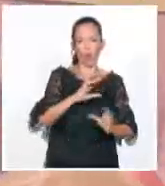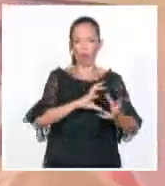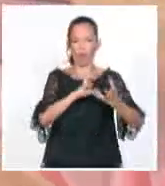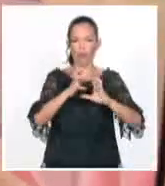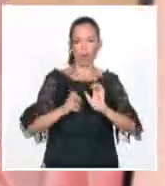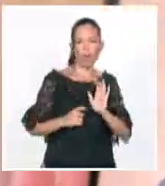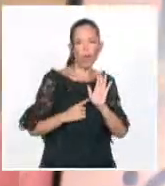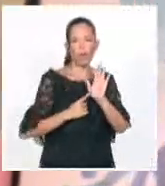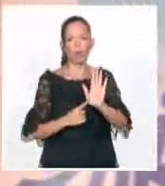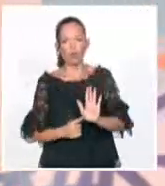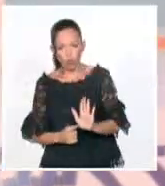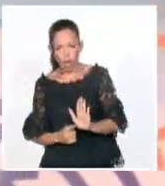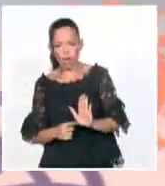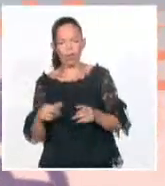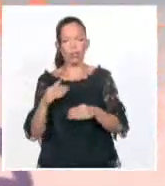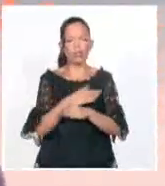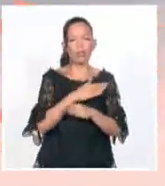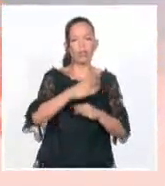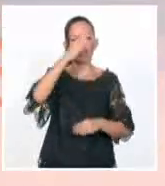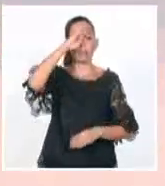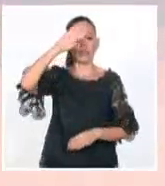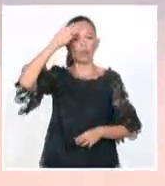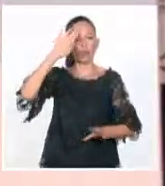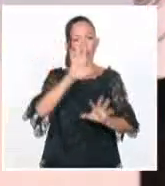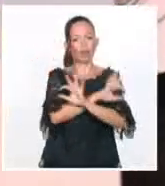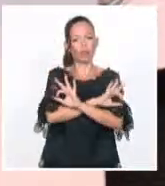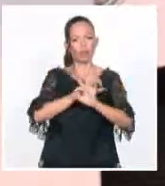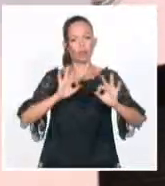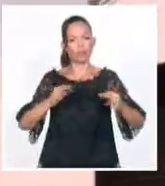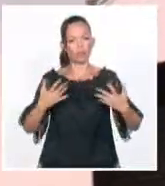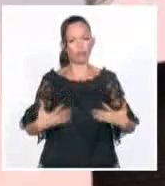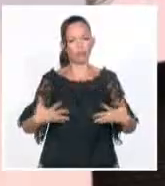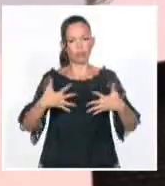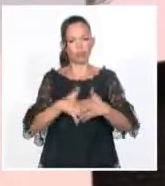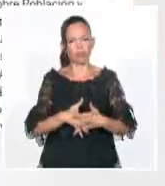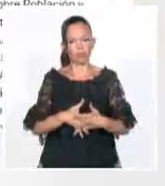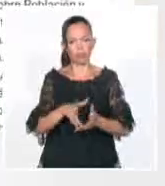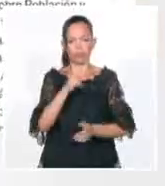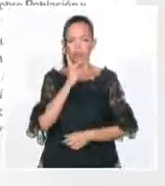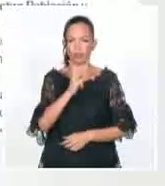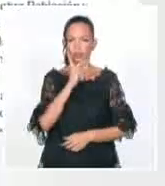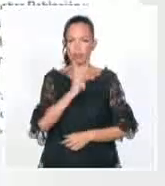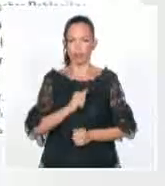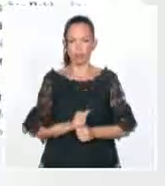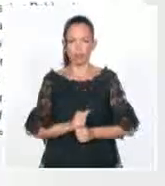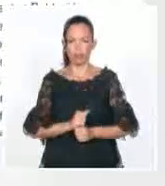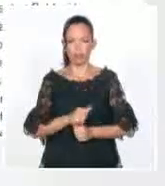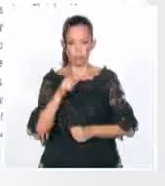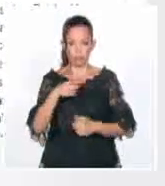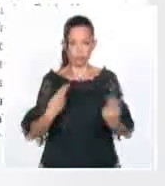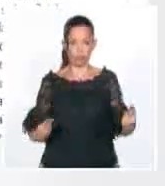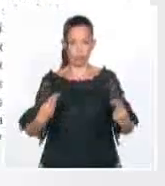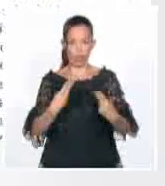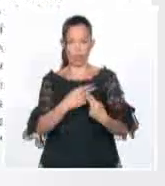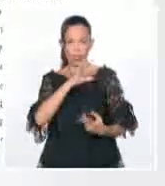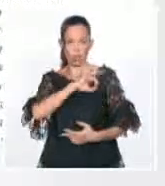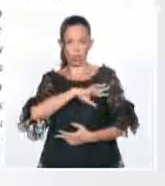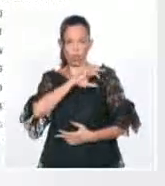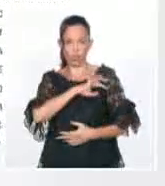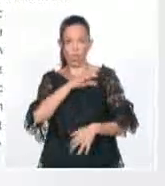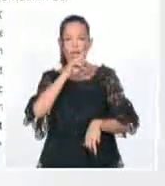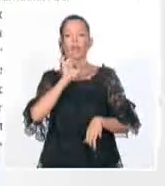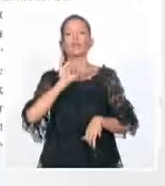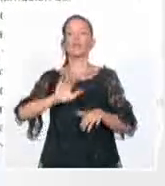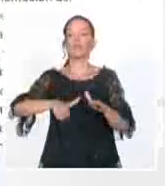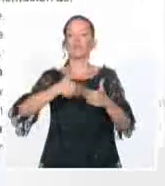ejemplo que Cuba siempre ha tenido, en este caso relacionado con la dinámica demográfica. Este encuentro en Chile será el momento para ratificar